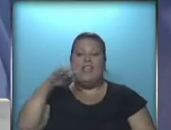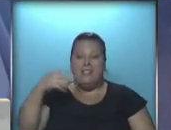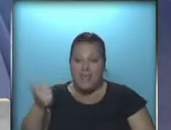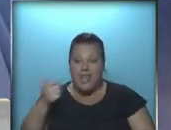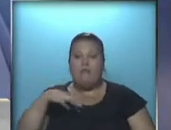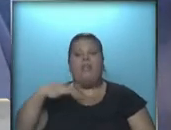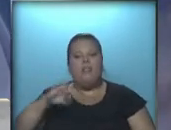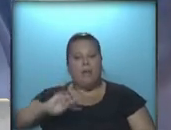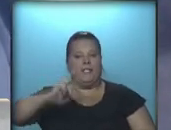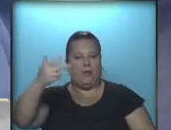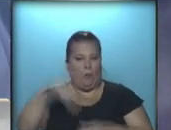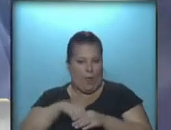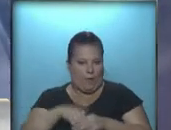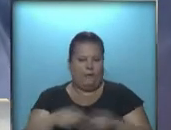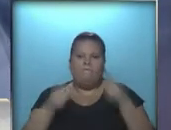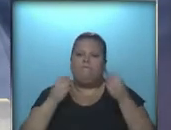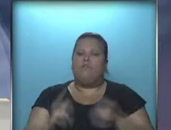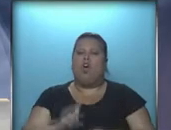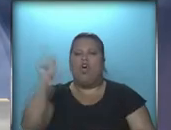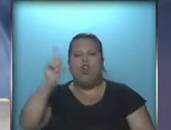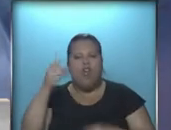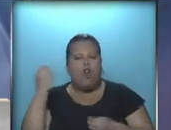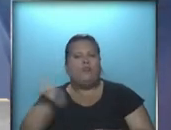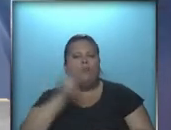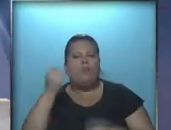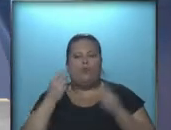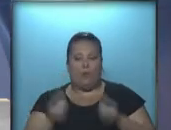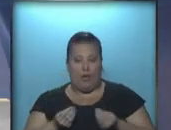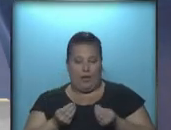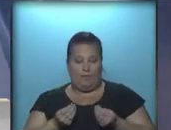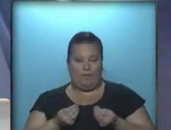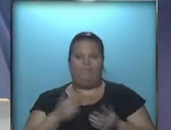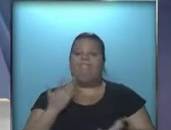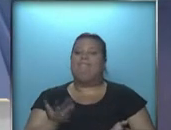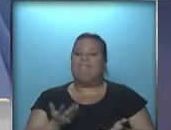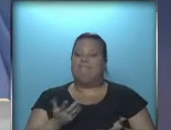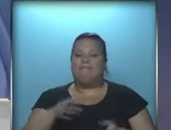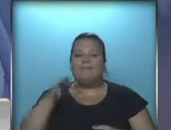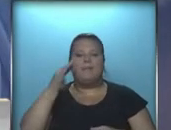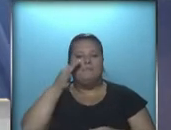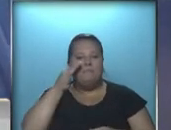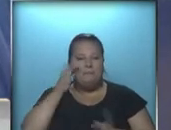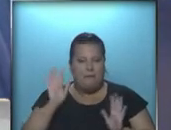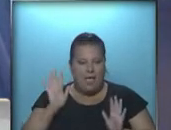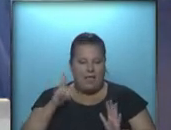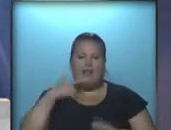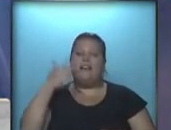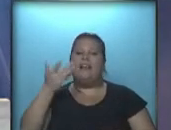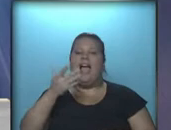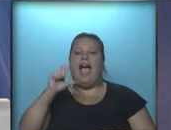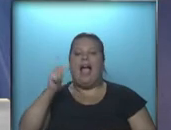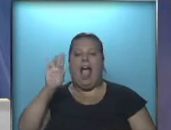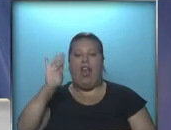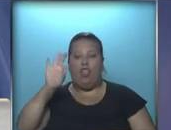tuvo que ir a segunda vuelta. ¿Por qué decimos que el norte es tan importante? Porque entra a jugar el racismo. Fernando Enrique Cardoso,